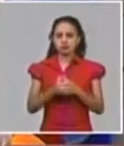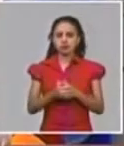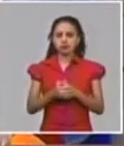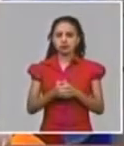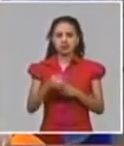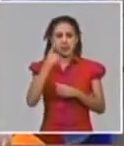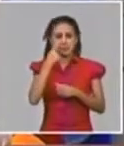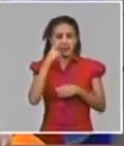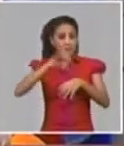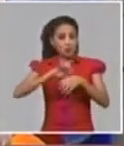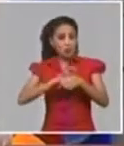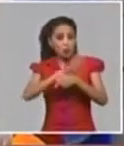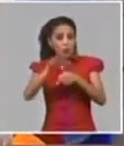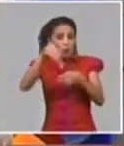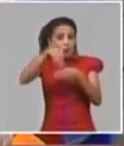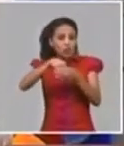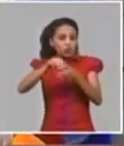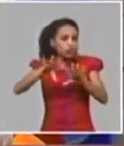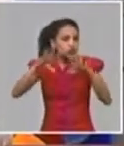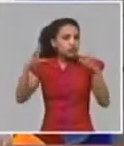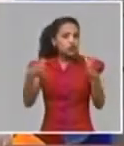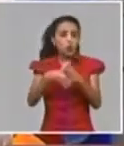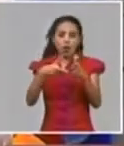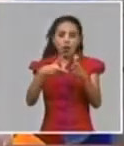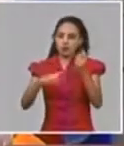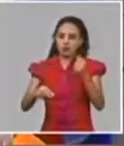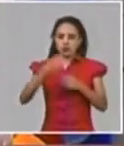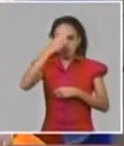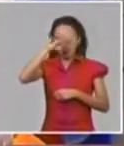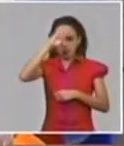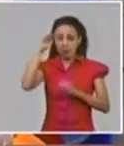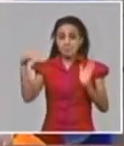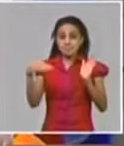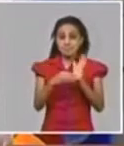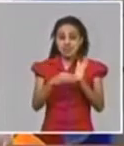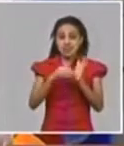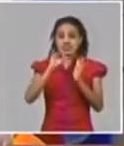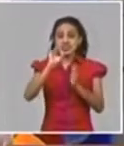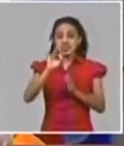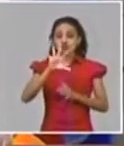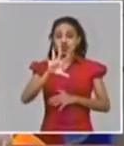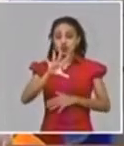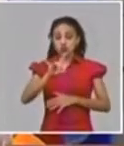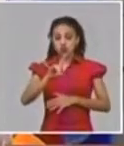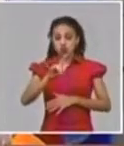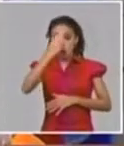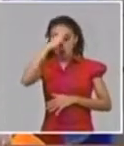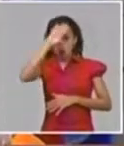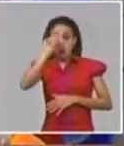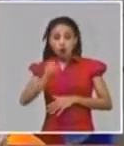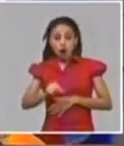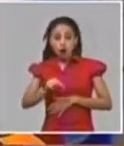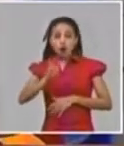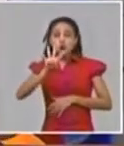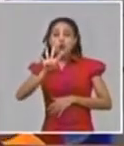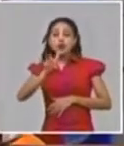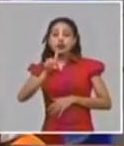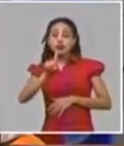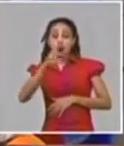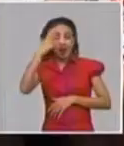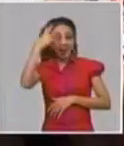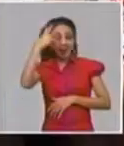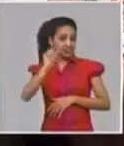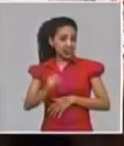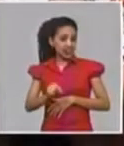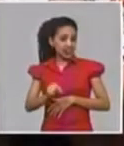todos los territorios del país de los diagnosticados 1.769 son cubanos y 41 extranjeros esa es una cifra que